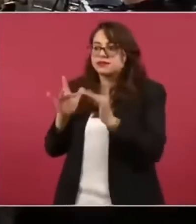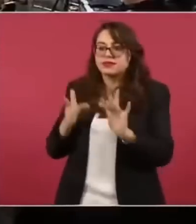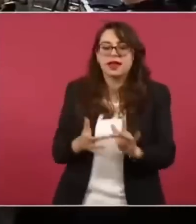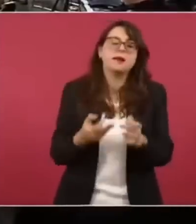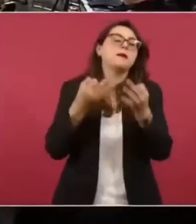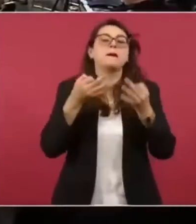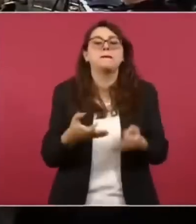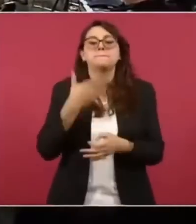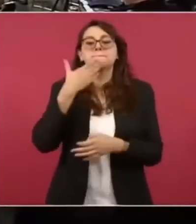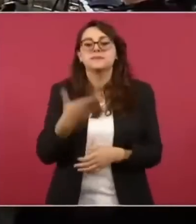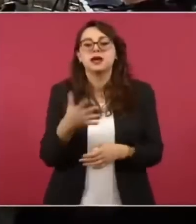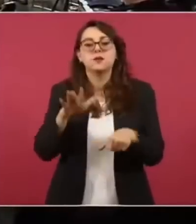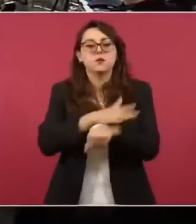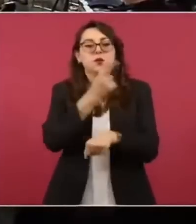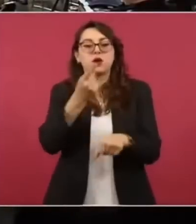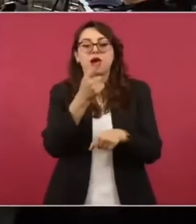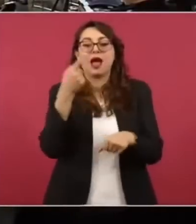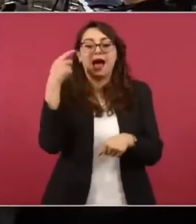es de la nación